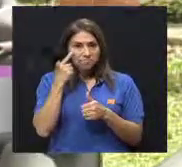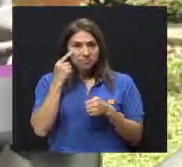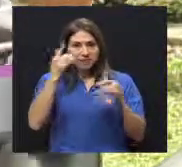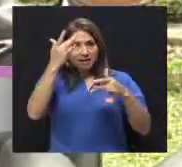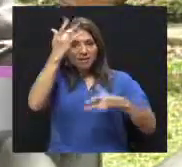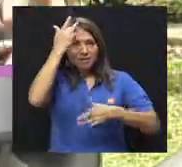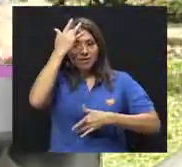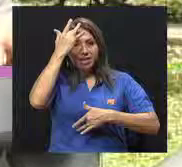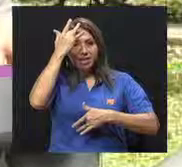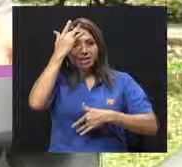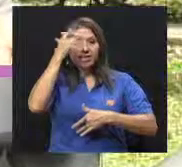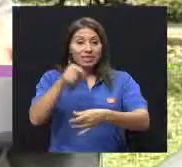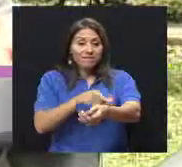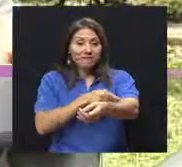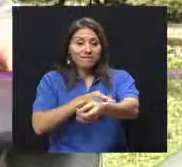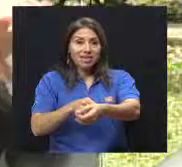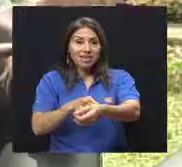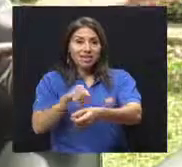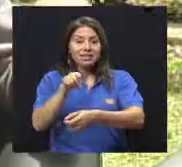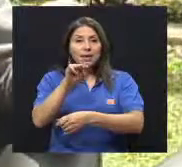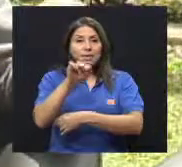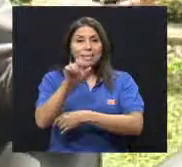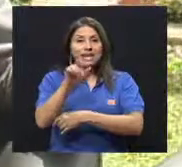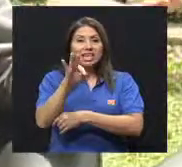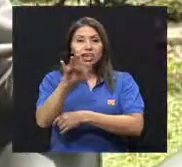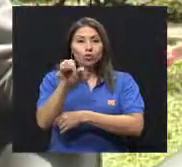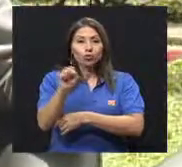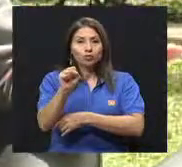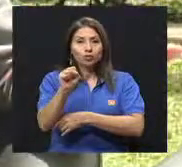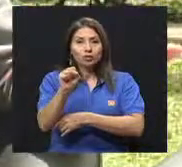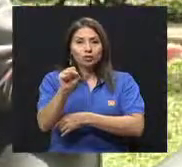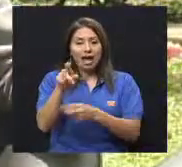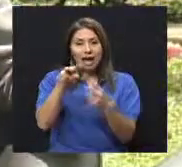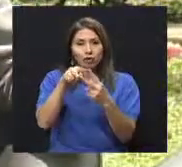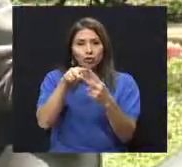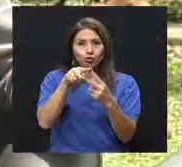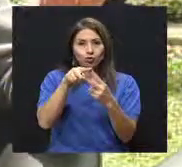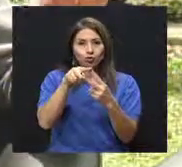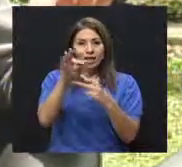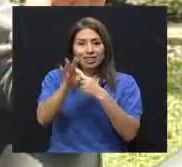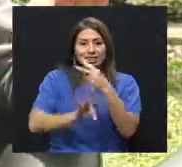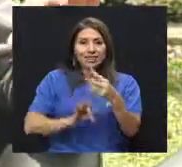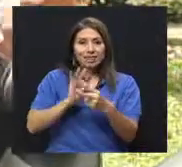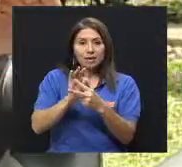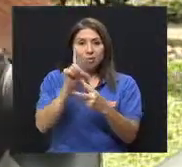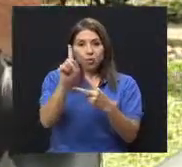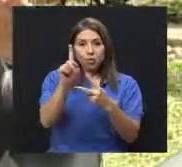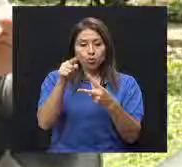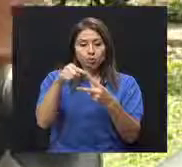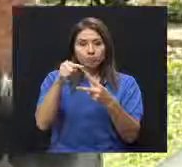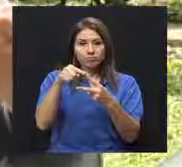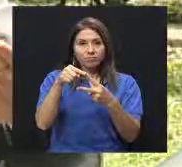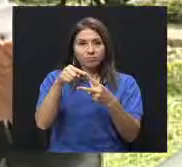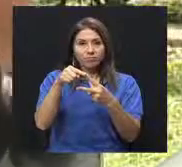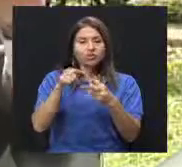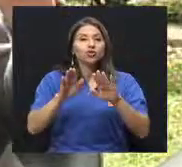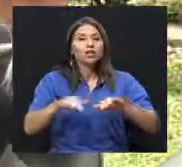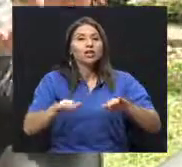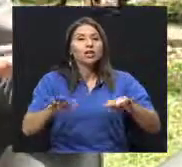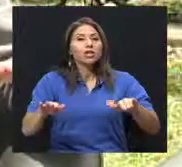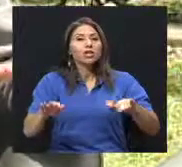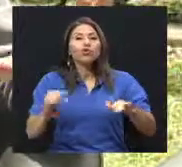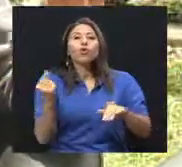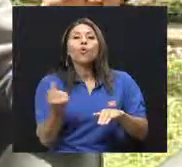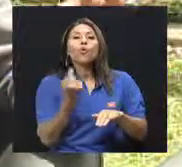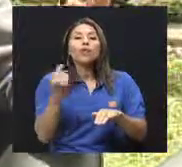diabetes mellitus, los dos tipos. La diabetes mellitus tipo 1, que son niños cuyo único tratamiento